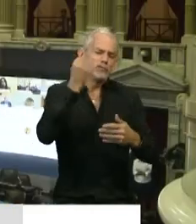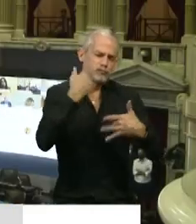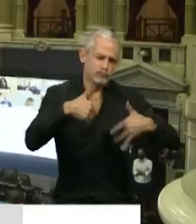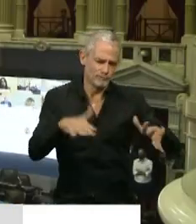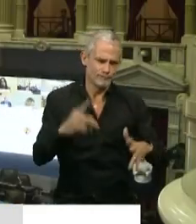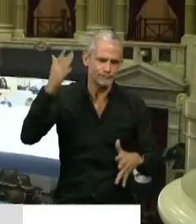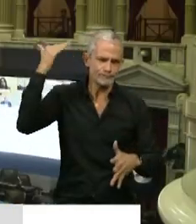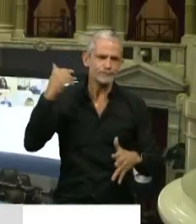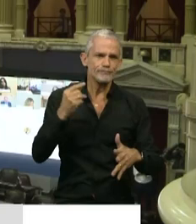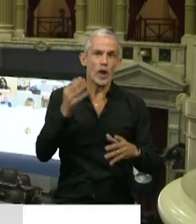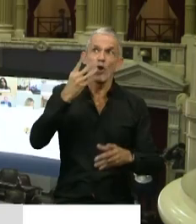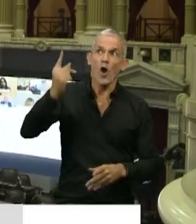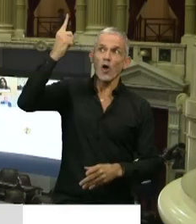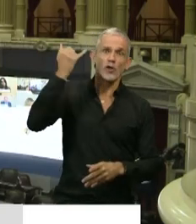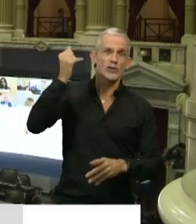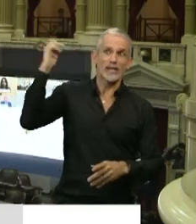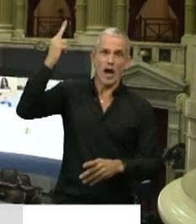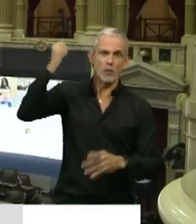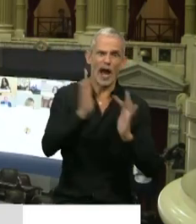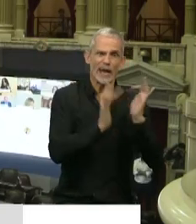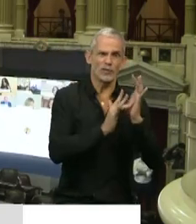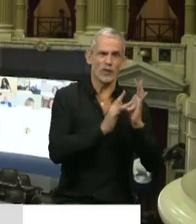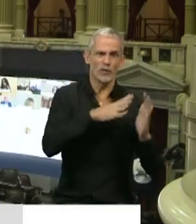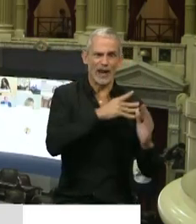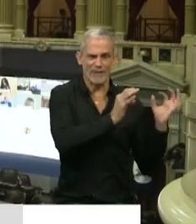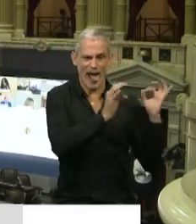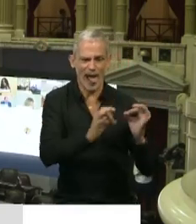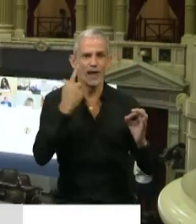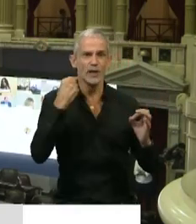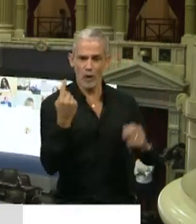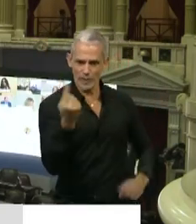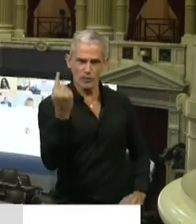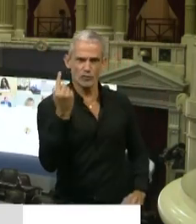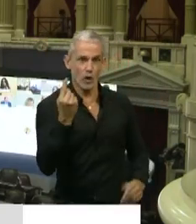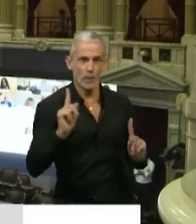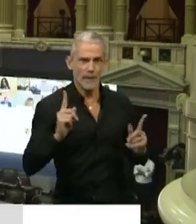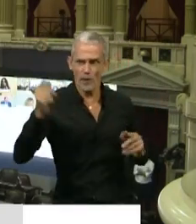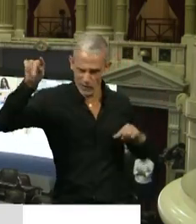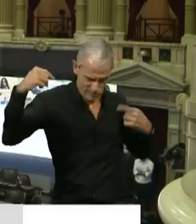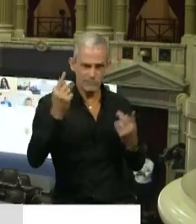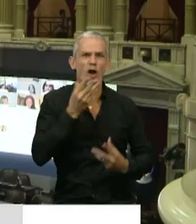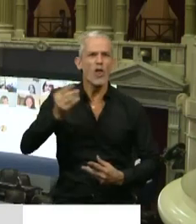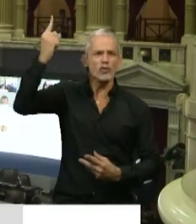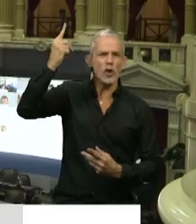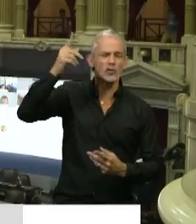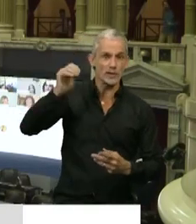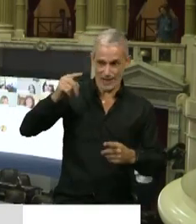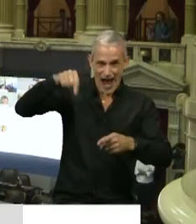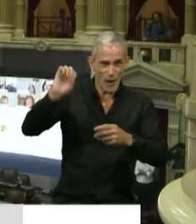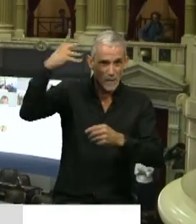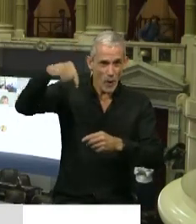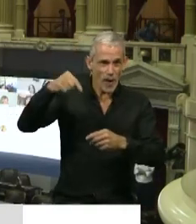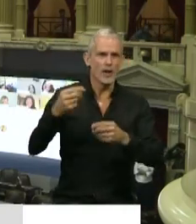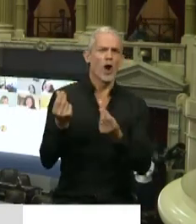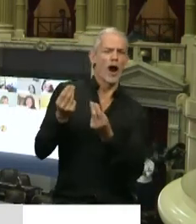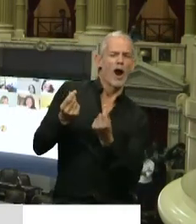tiempo, los dioses ya se habían muerto y Jesucristo todavía no había llegado y el hombre estaba solo. Bueno, yo creo que los dioses del siglo XX, el